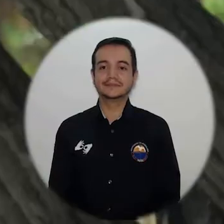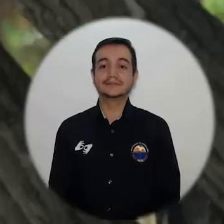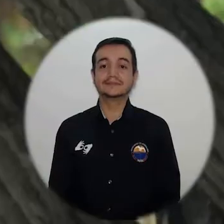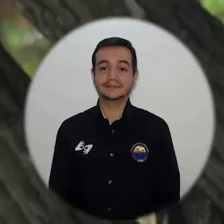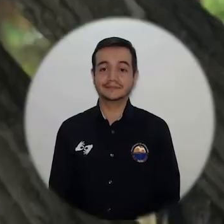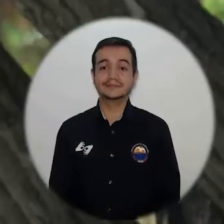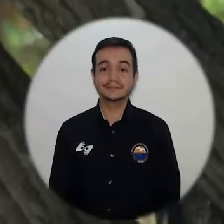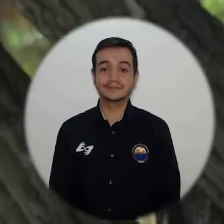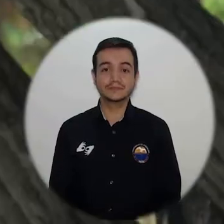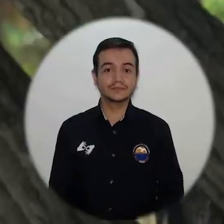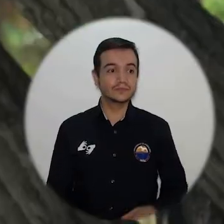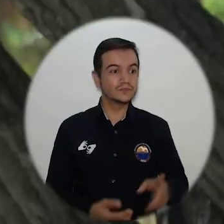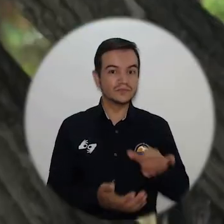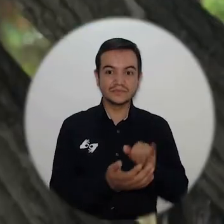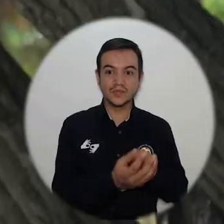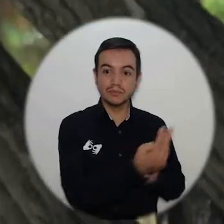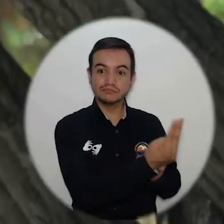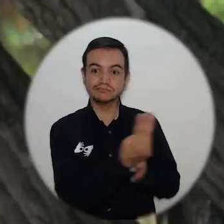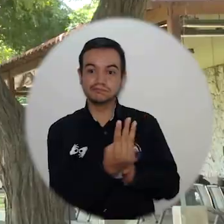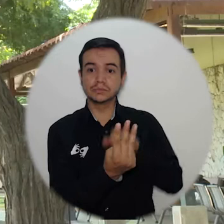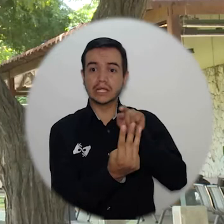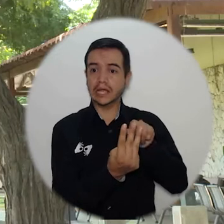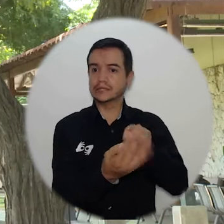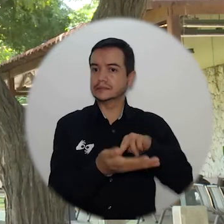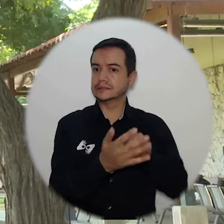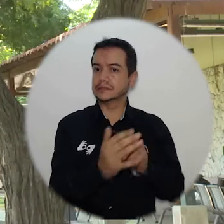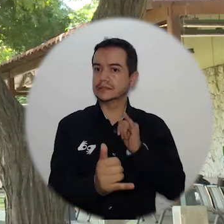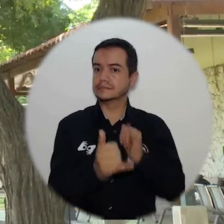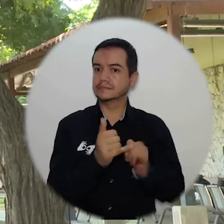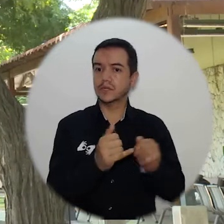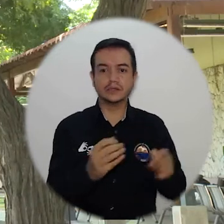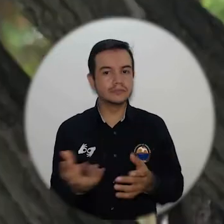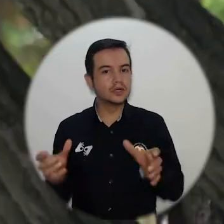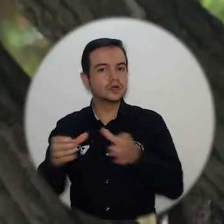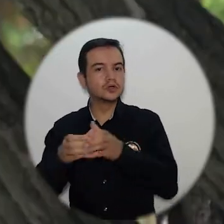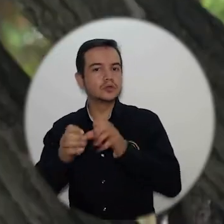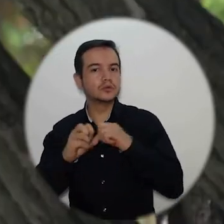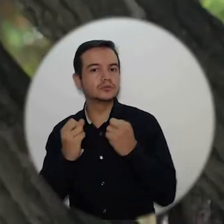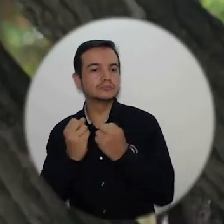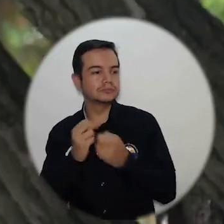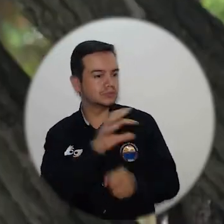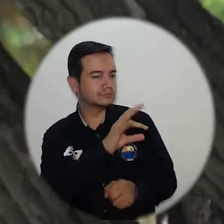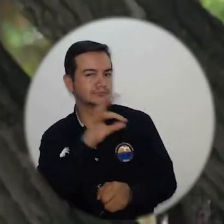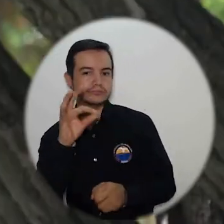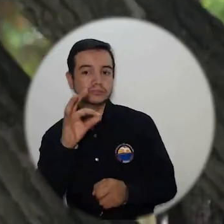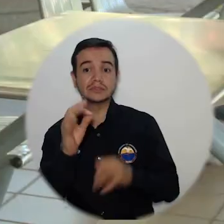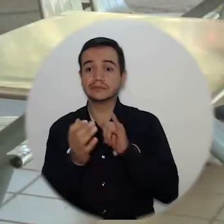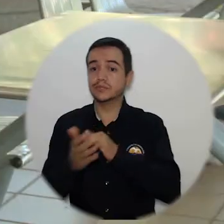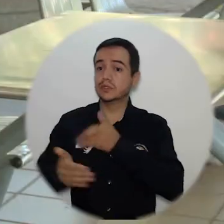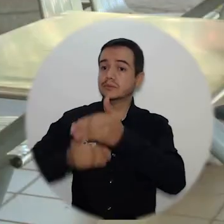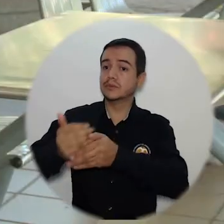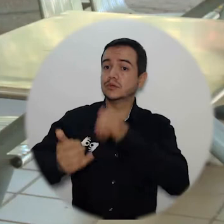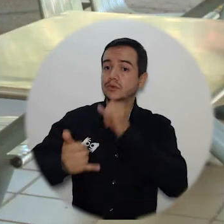La presentación de los ternados ante el Consejo Superior es el último paso en el proceso de consulta y designación de rector en UNI Magdalena.